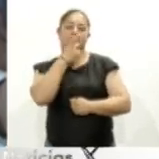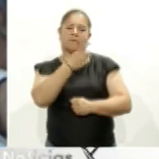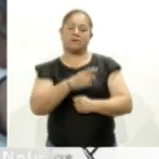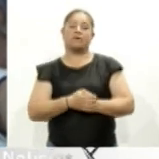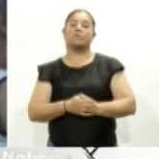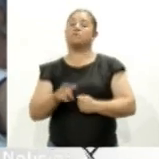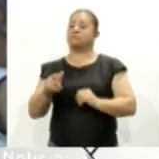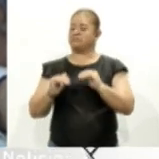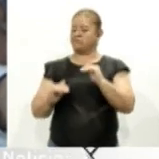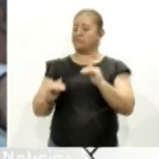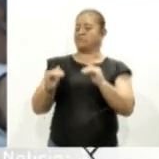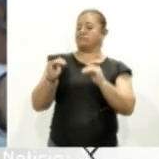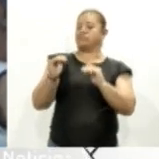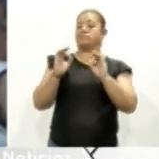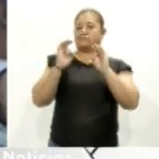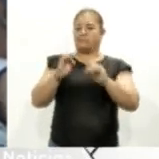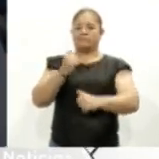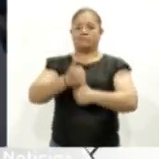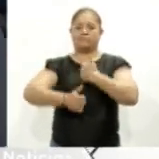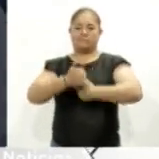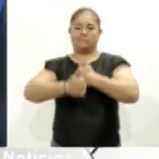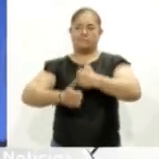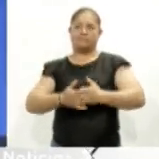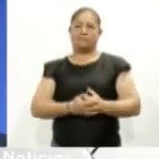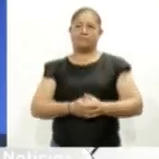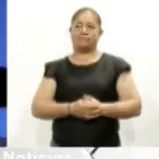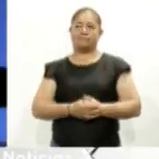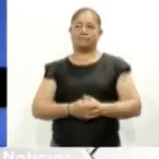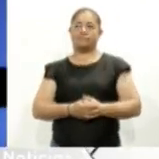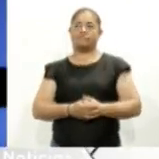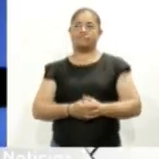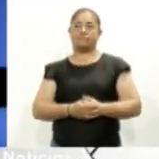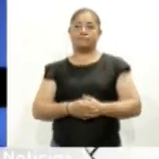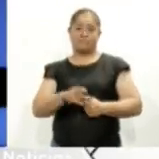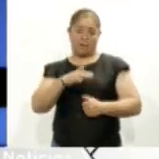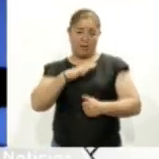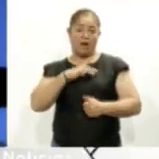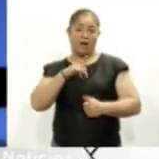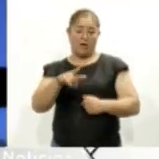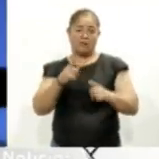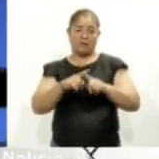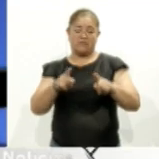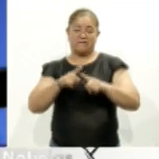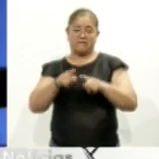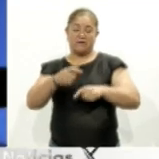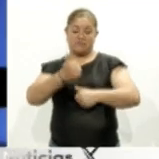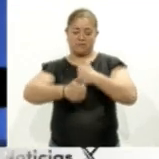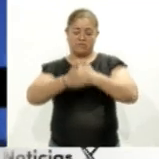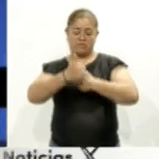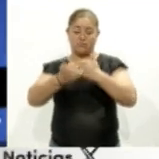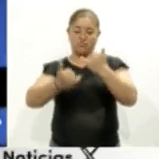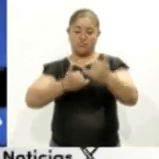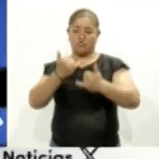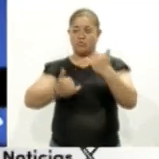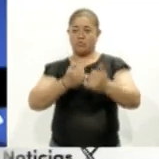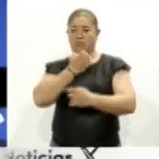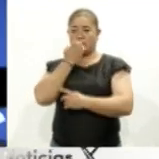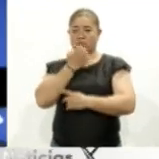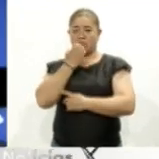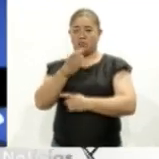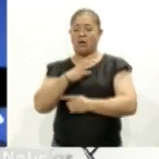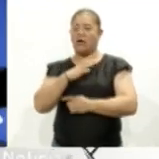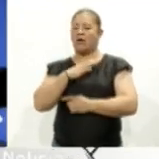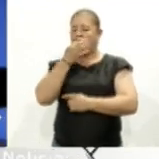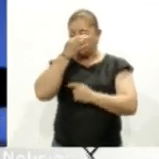estado a la altura de las competencias. Ahí vamos, tenemos ahorita varias competencias Juegos Escolares que son los que están